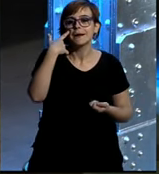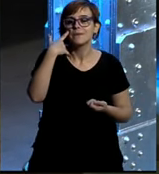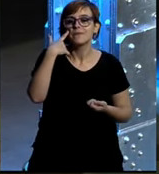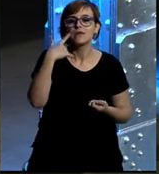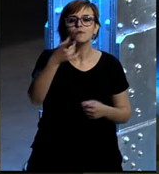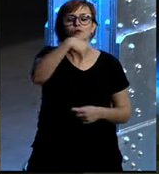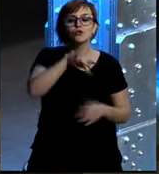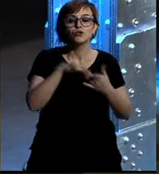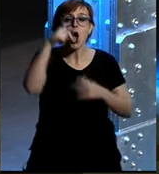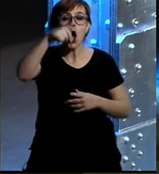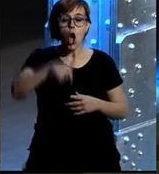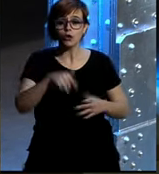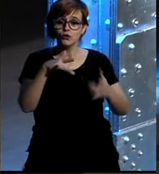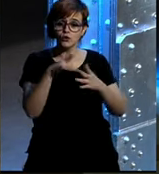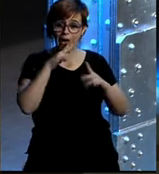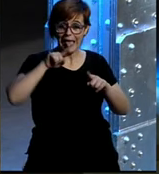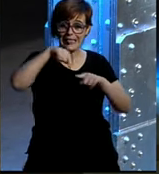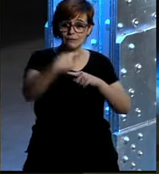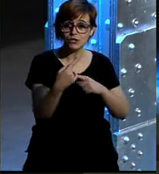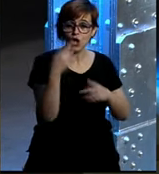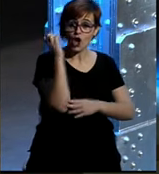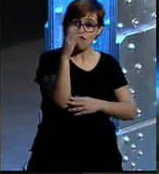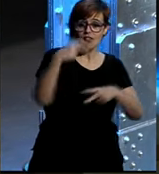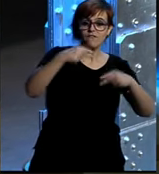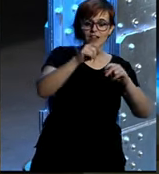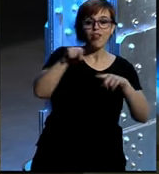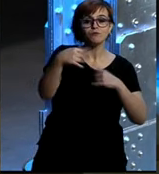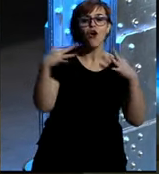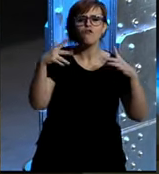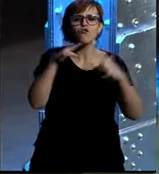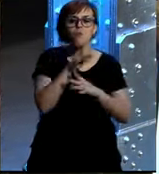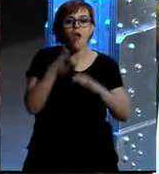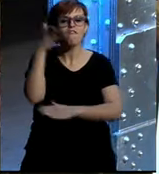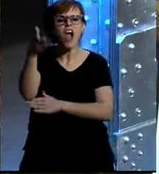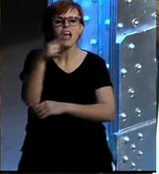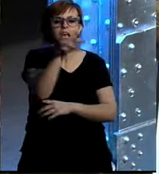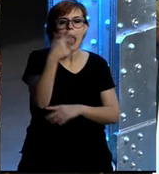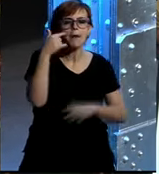¿cuántos vais a ver el partido o los partidos después de que acabe esto? si podéis levantar la mano por favor